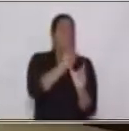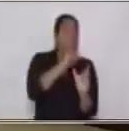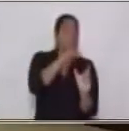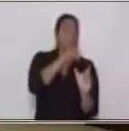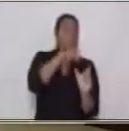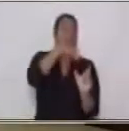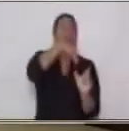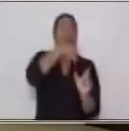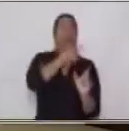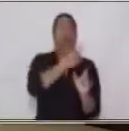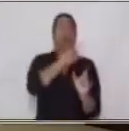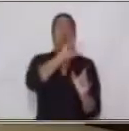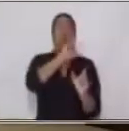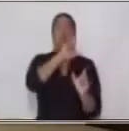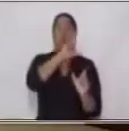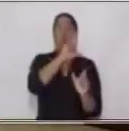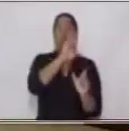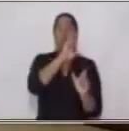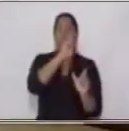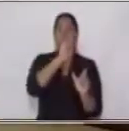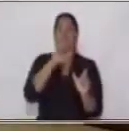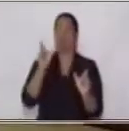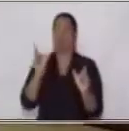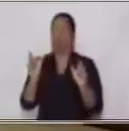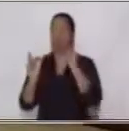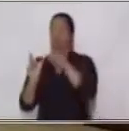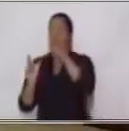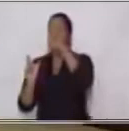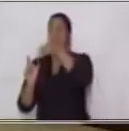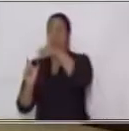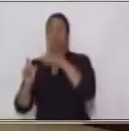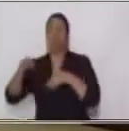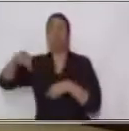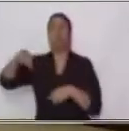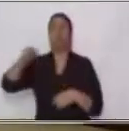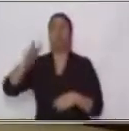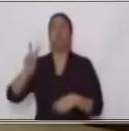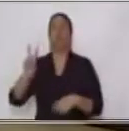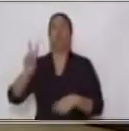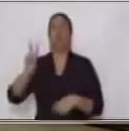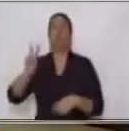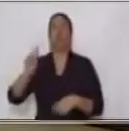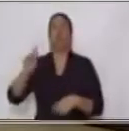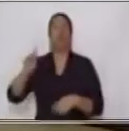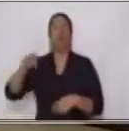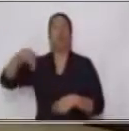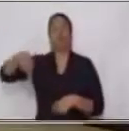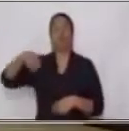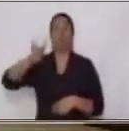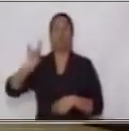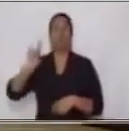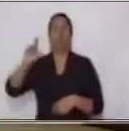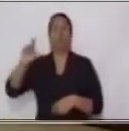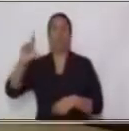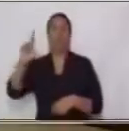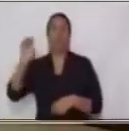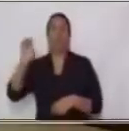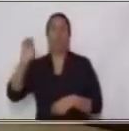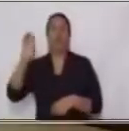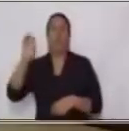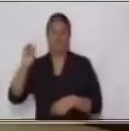Muy bien, en la primera, yo como una manzana. ¿Quién pertenece al sujeto o cuál es el sujeto?